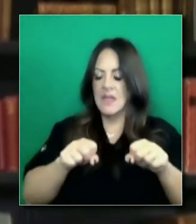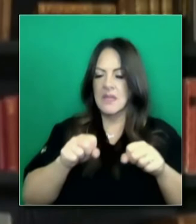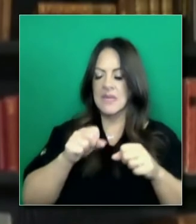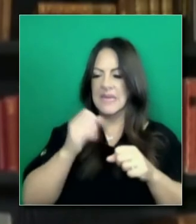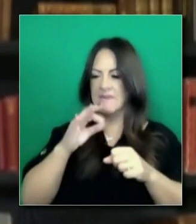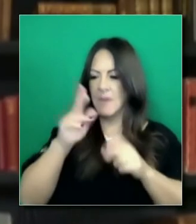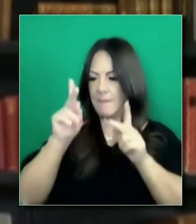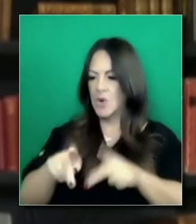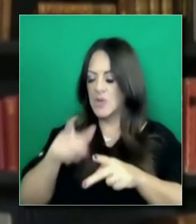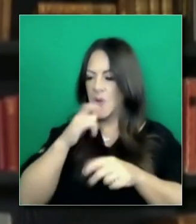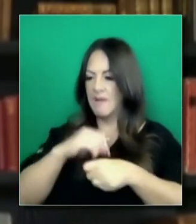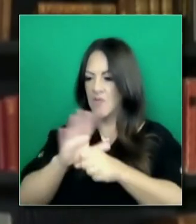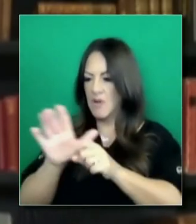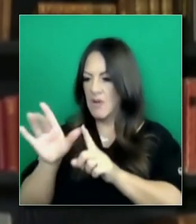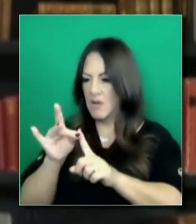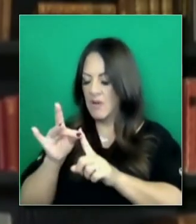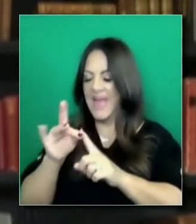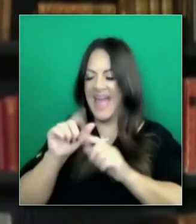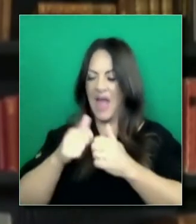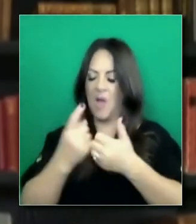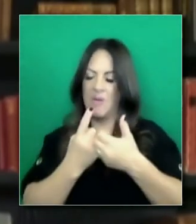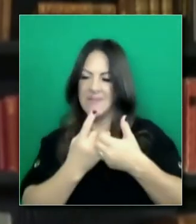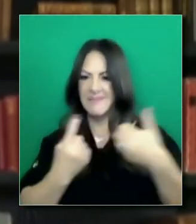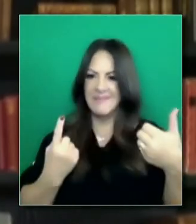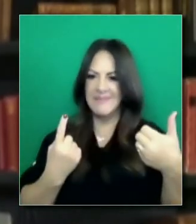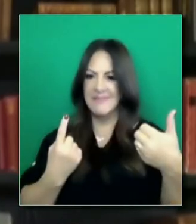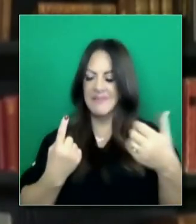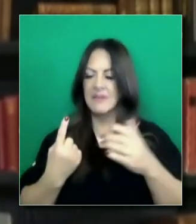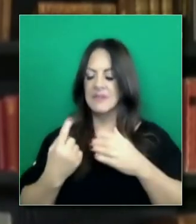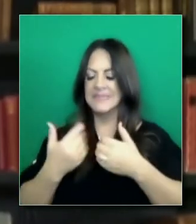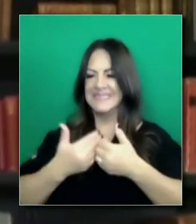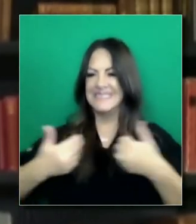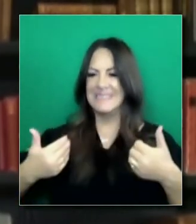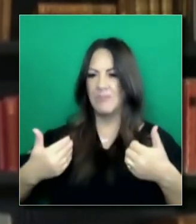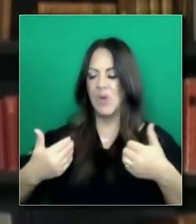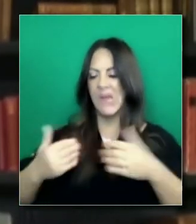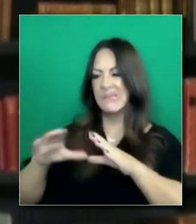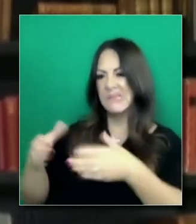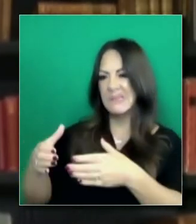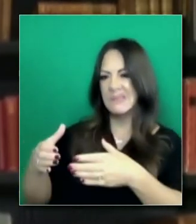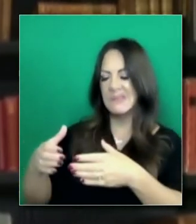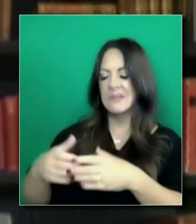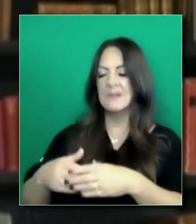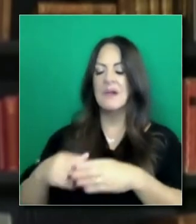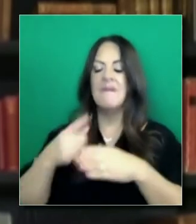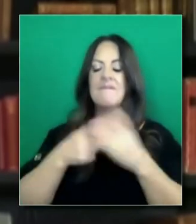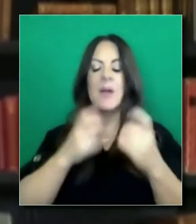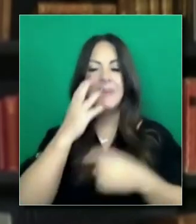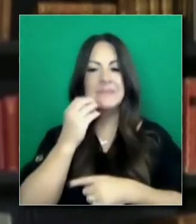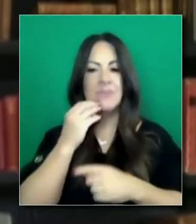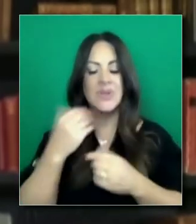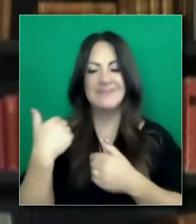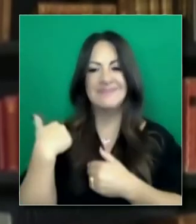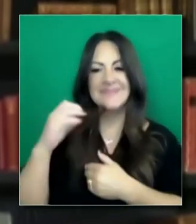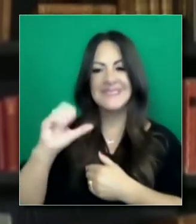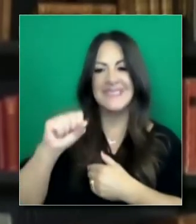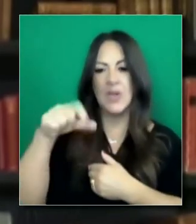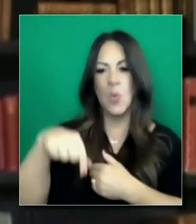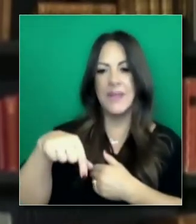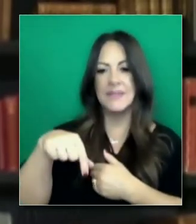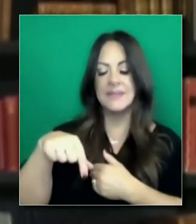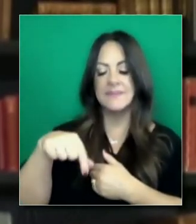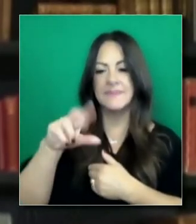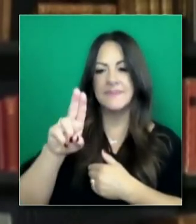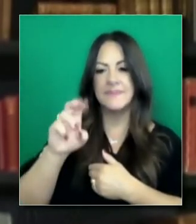a aislamiento, cuarentena, en cuanto a capacidad de picos, de brotes que han venido de la experiencia de San Quintín, que